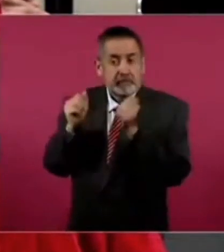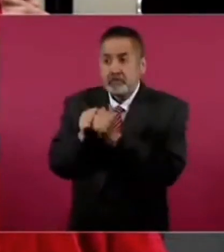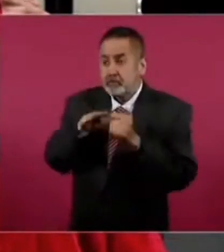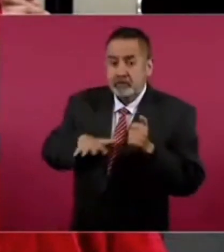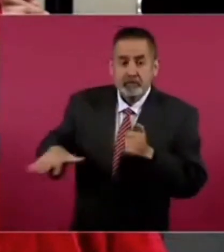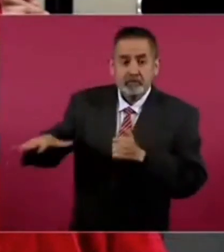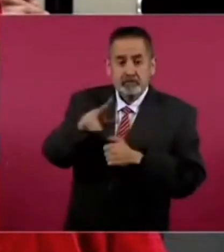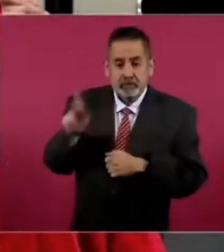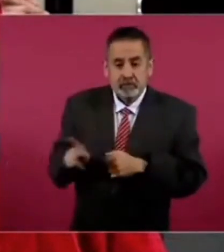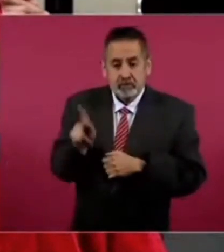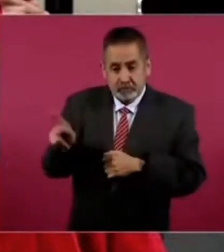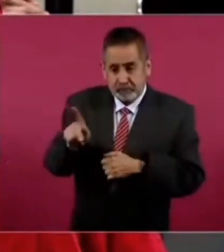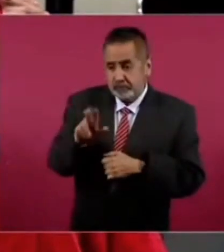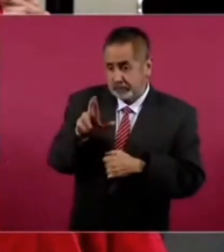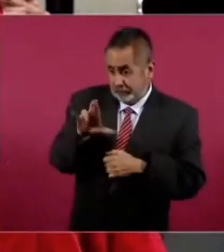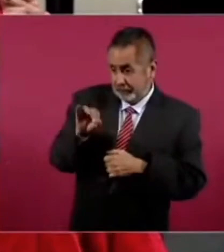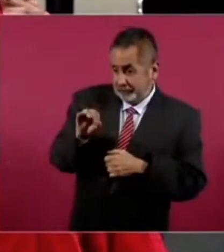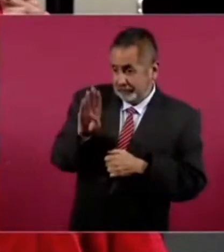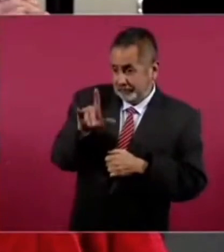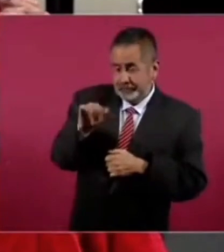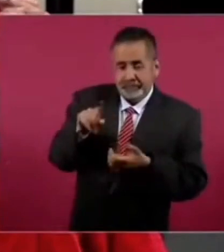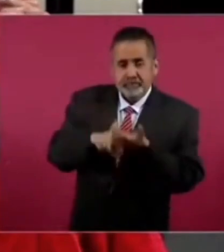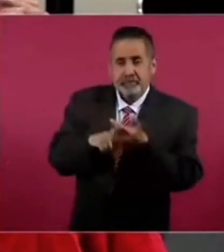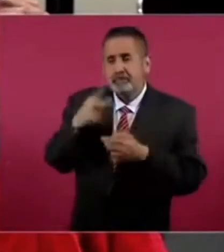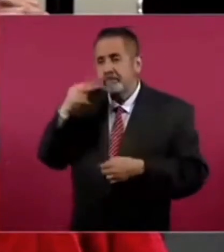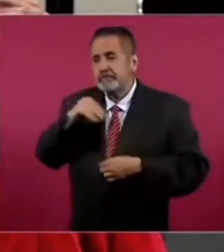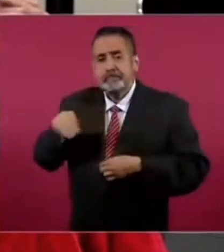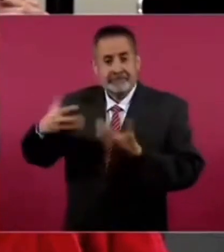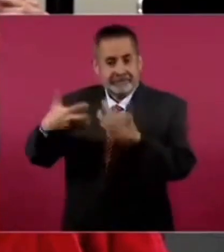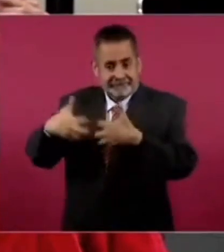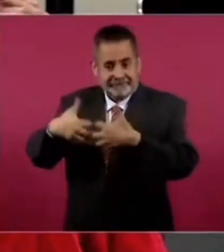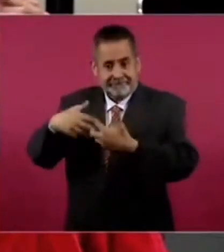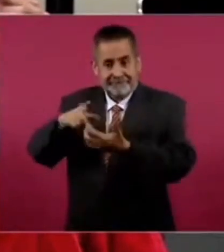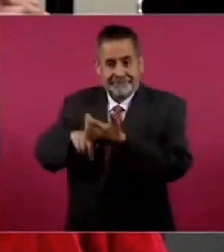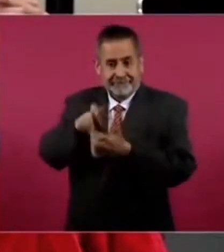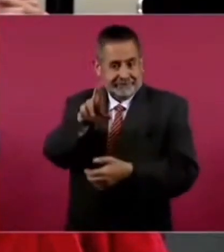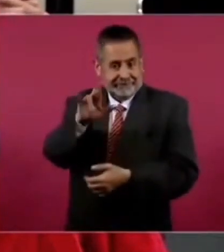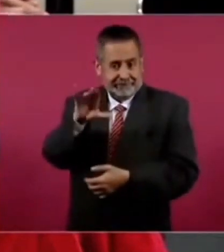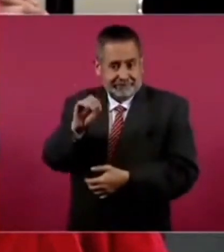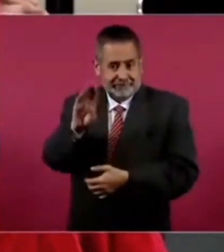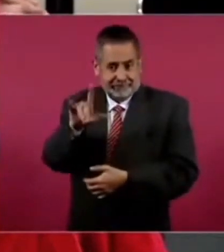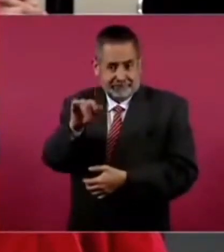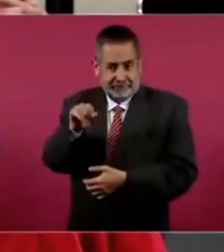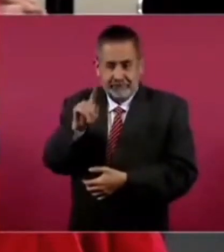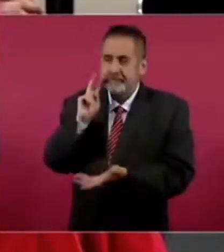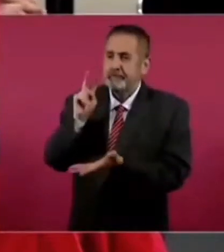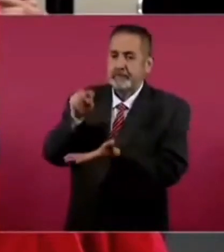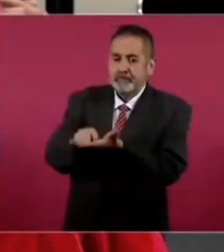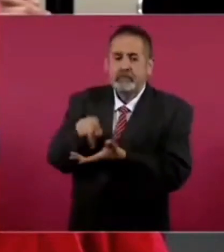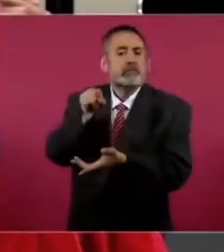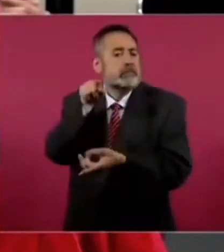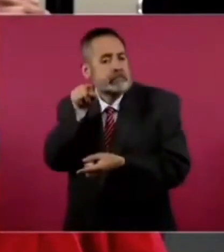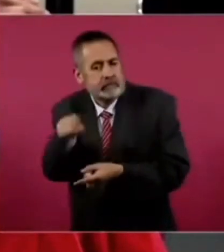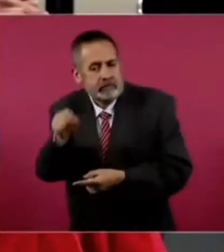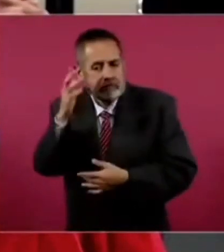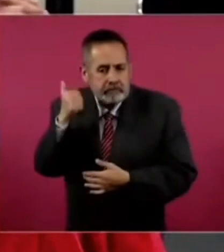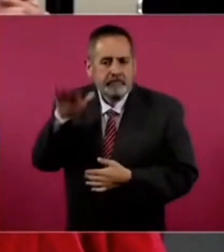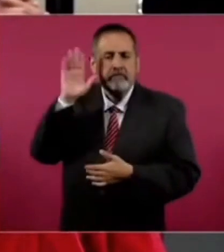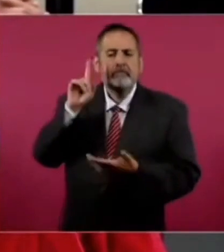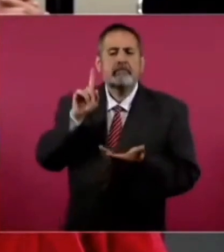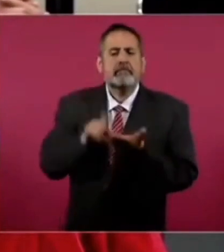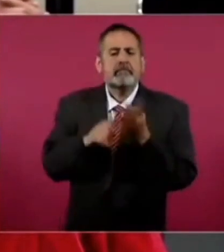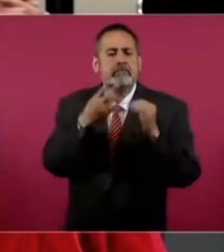de Río Blanco, acompañándole usted que recorra la fábrica de Río Blanco para que donde fueron sacrificados los mártires de